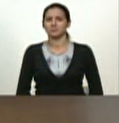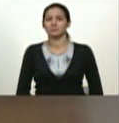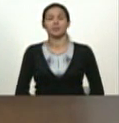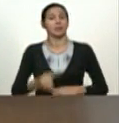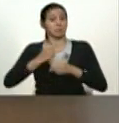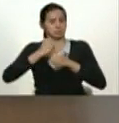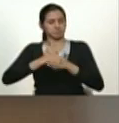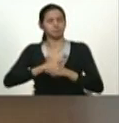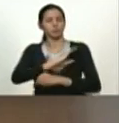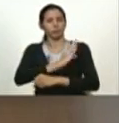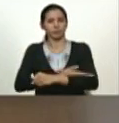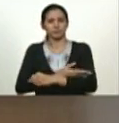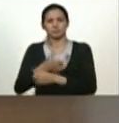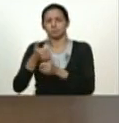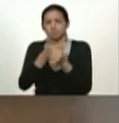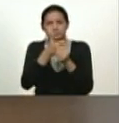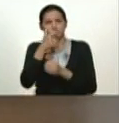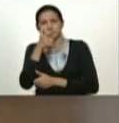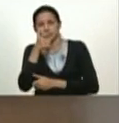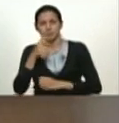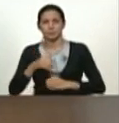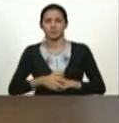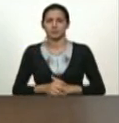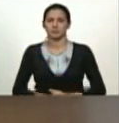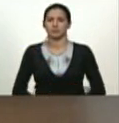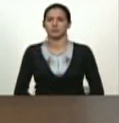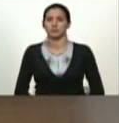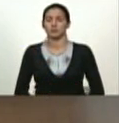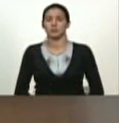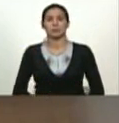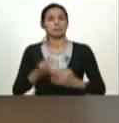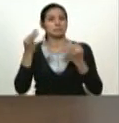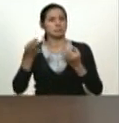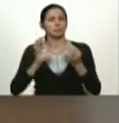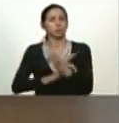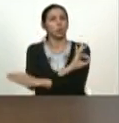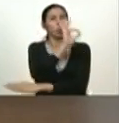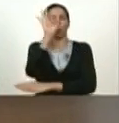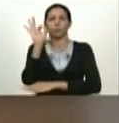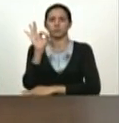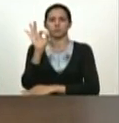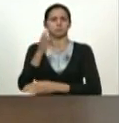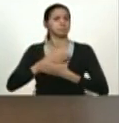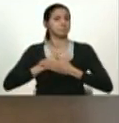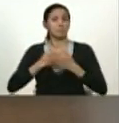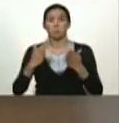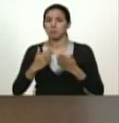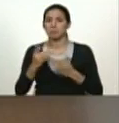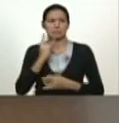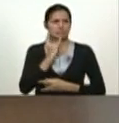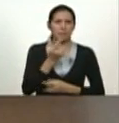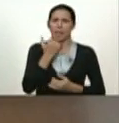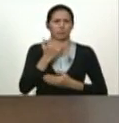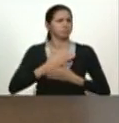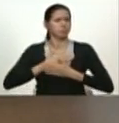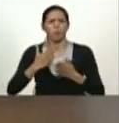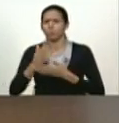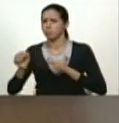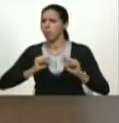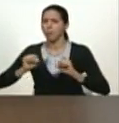con fuerza hacerle seguimiento este es un hombre que está a las 24 horas del día en la disponibilidad y lo que usted